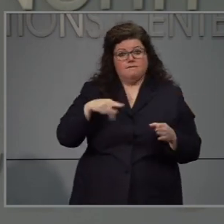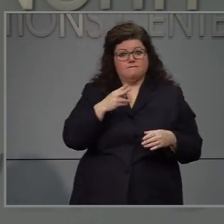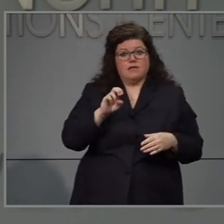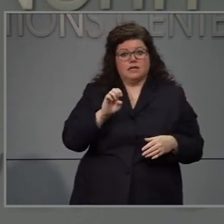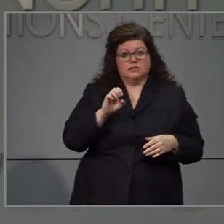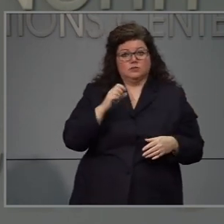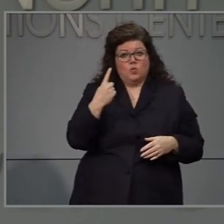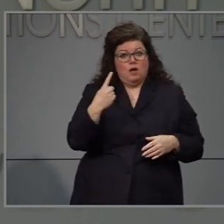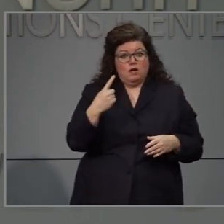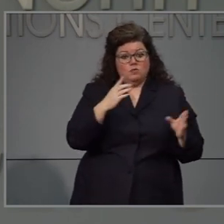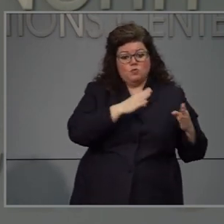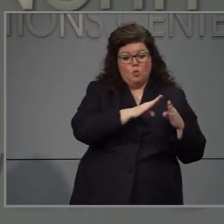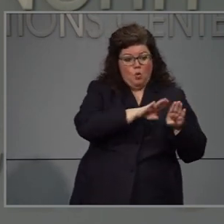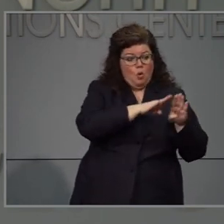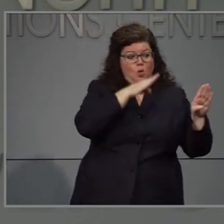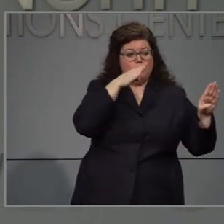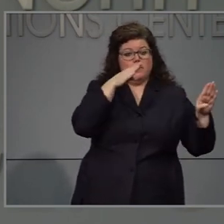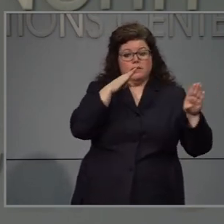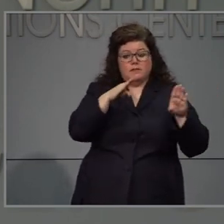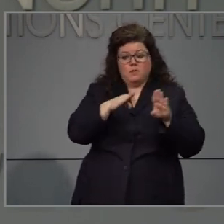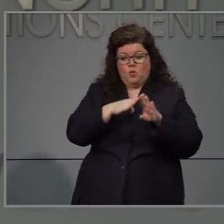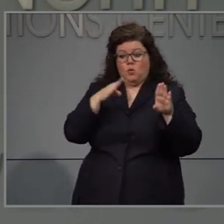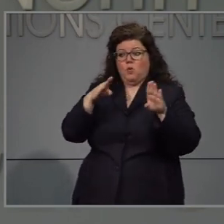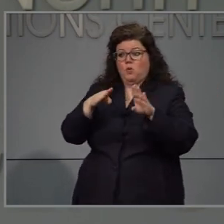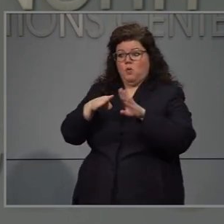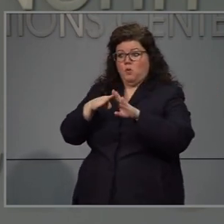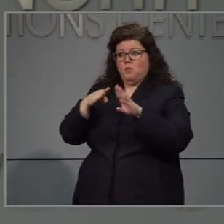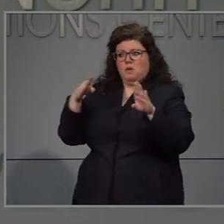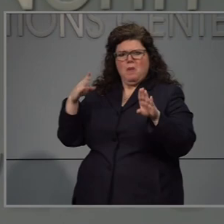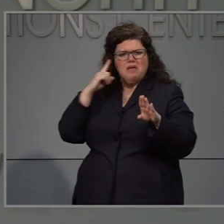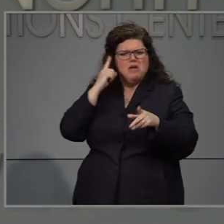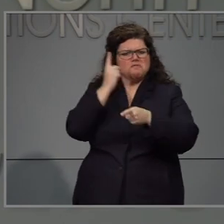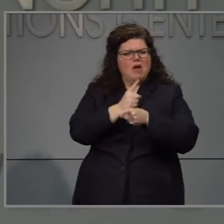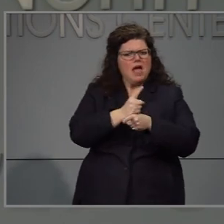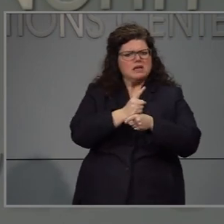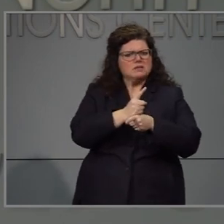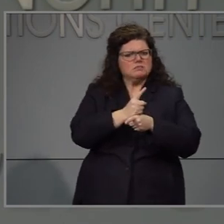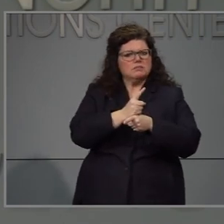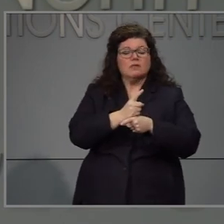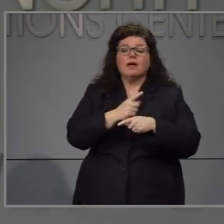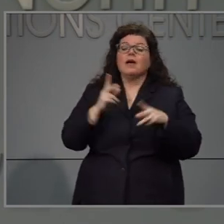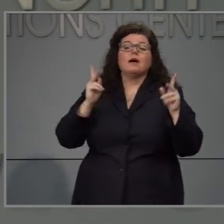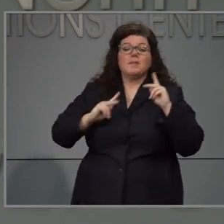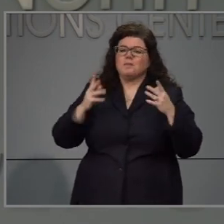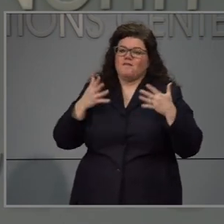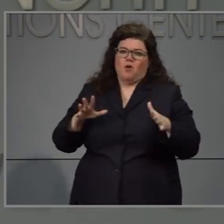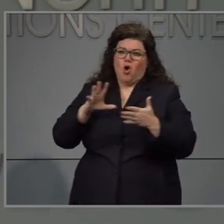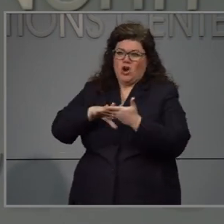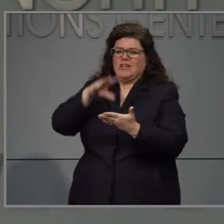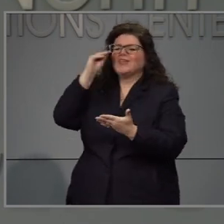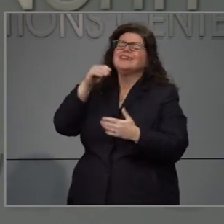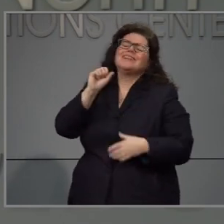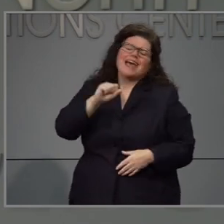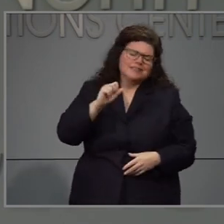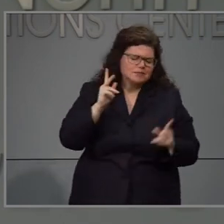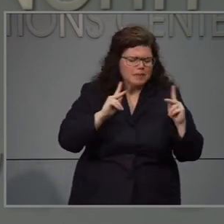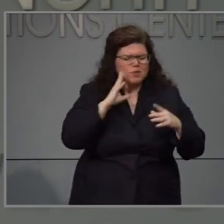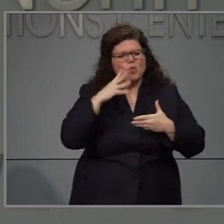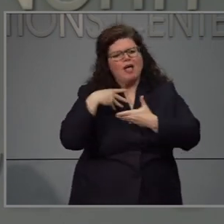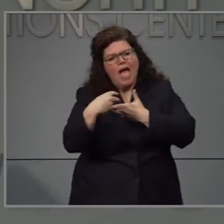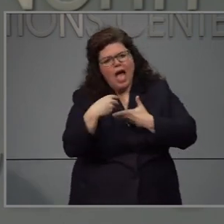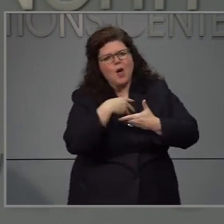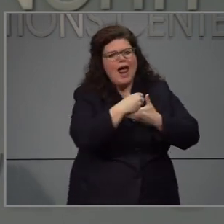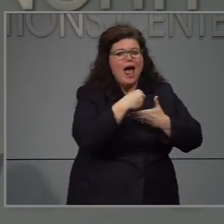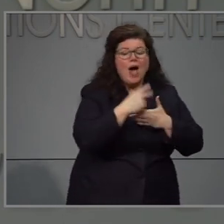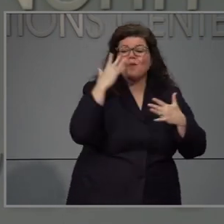adecuado en el momento correcto. Incentivamos a las personas que tengan cuidado y yo yo sé que las personas han aprendido